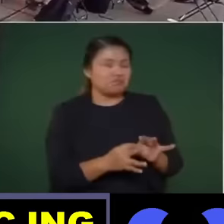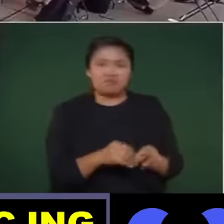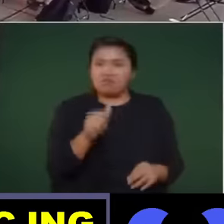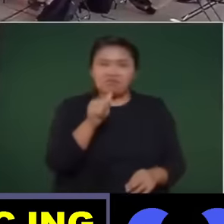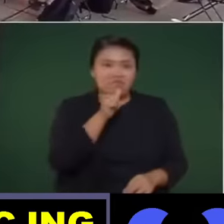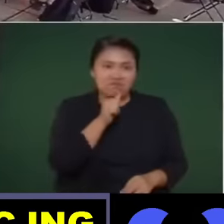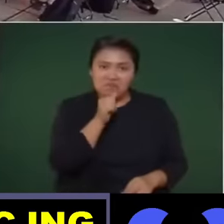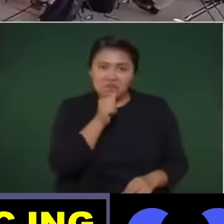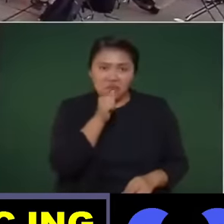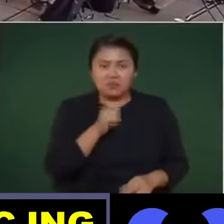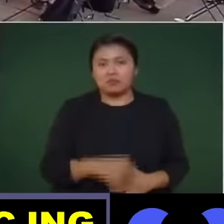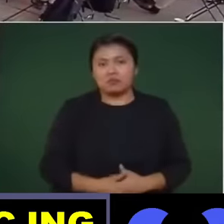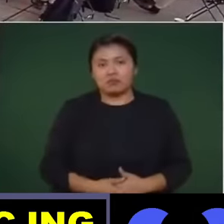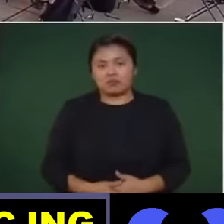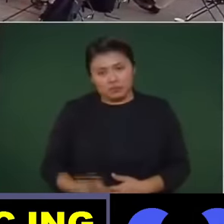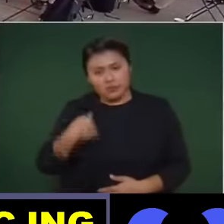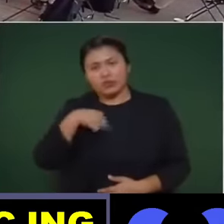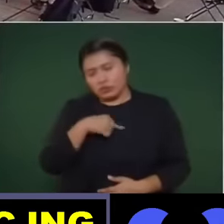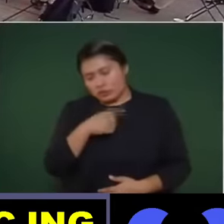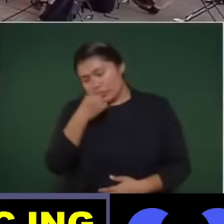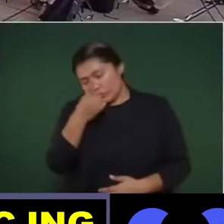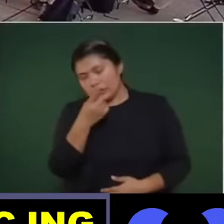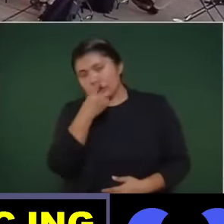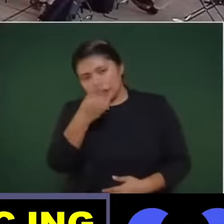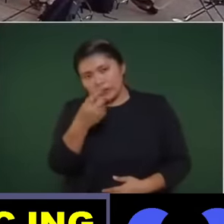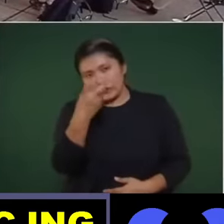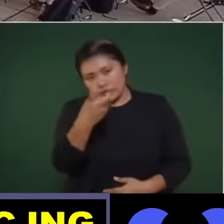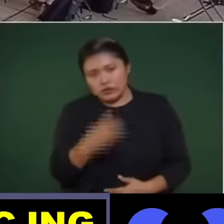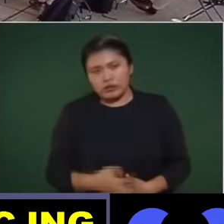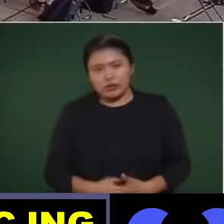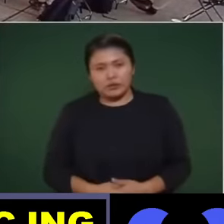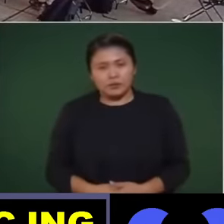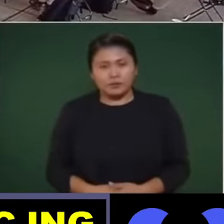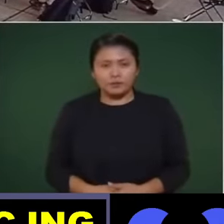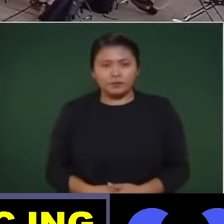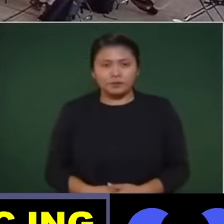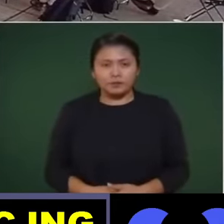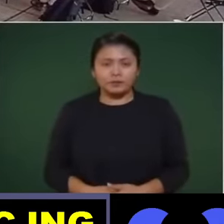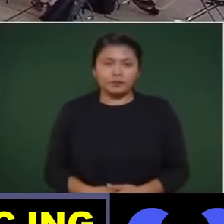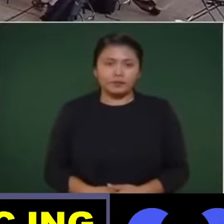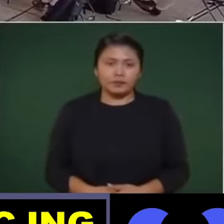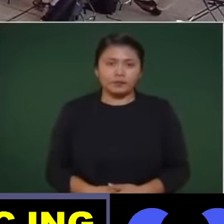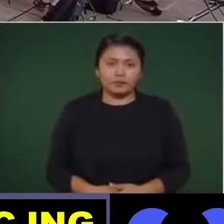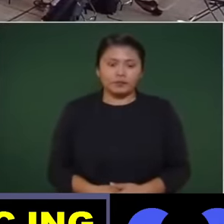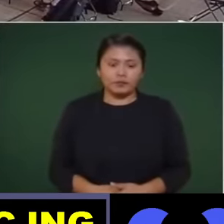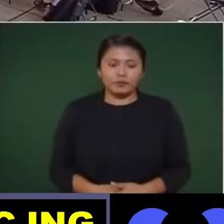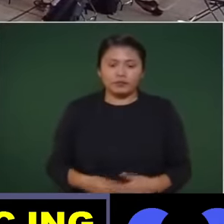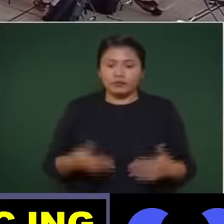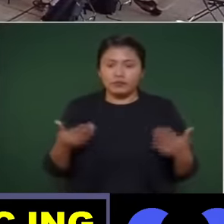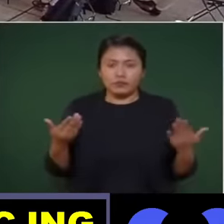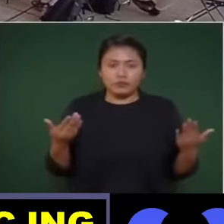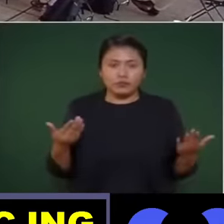Eso es lo que queríamos decir. bueno, han estado los